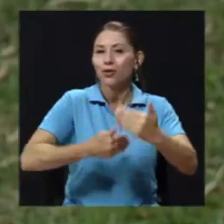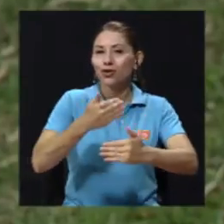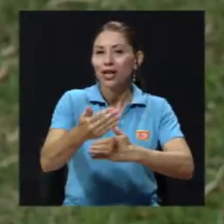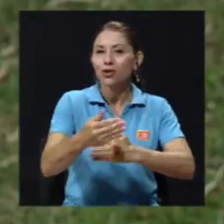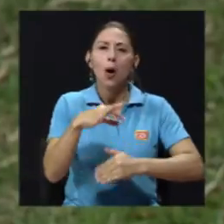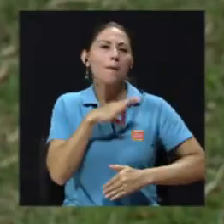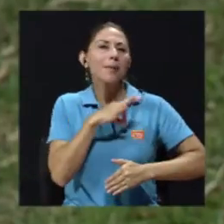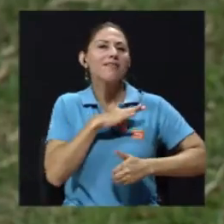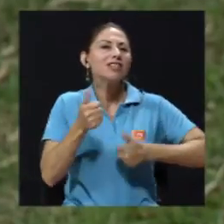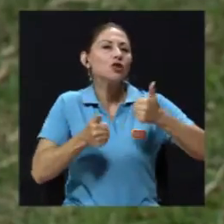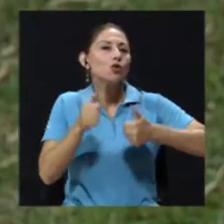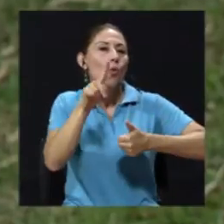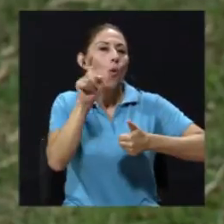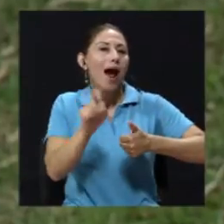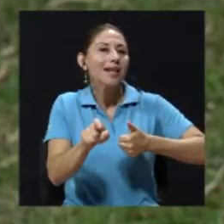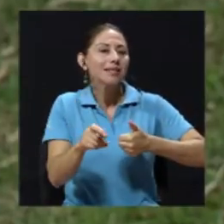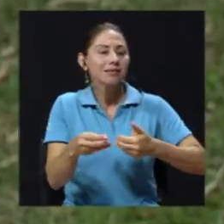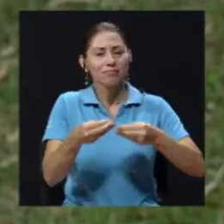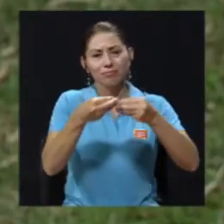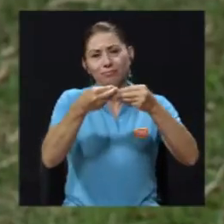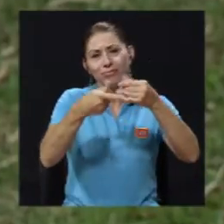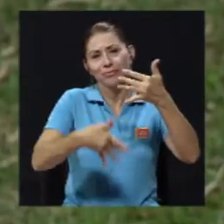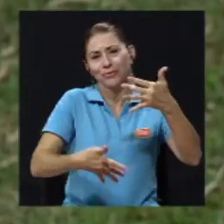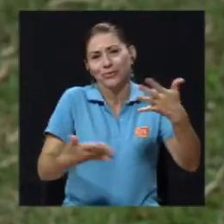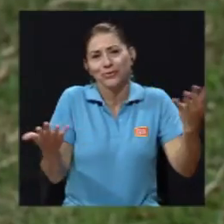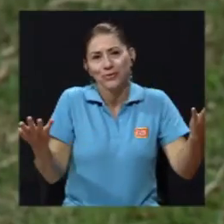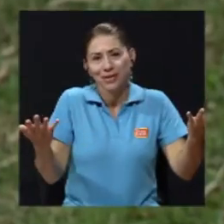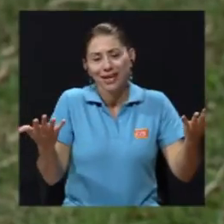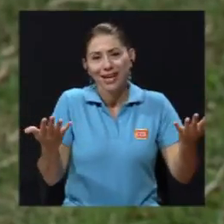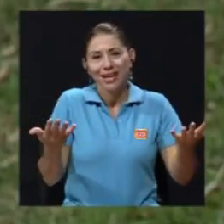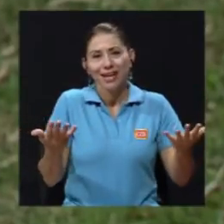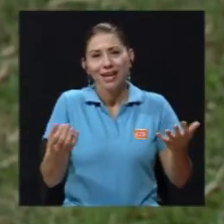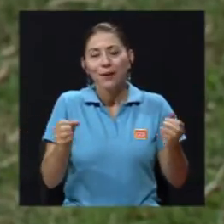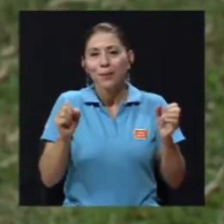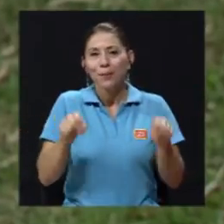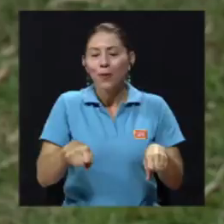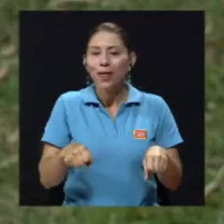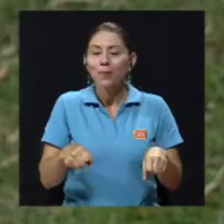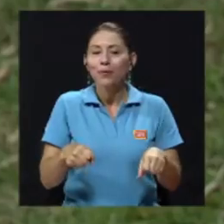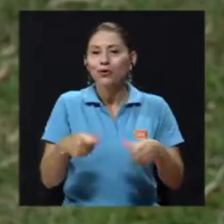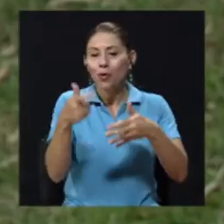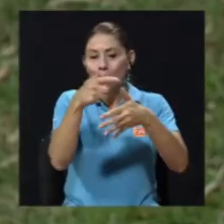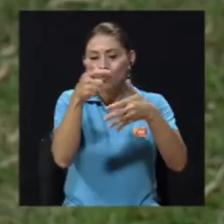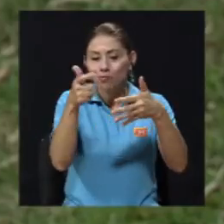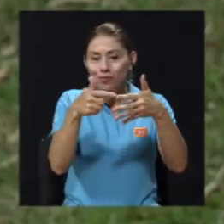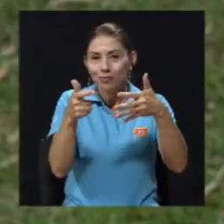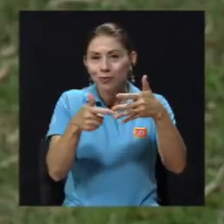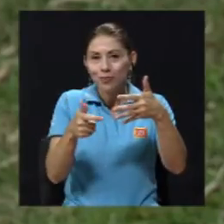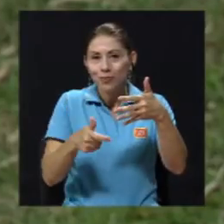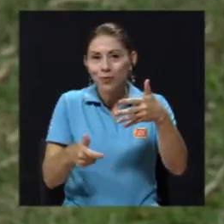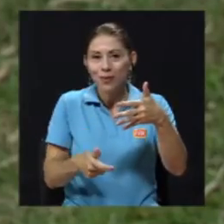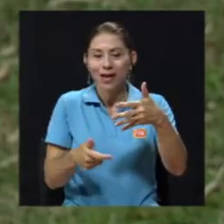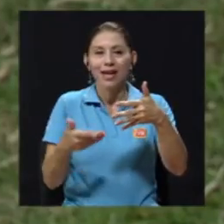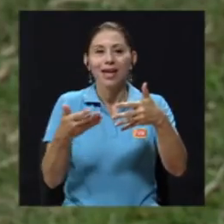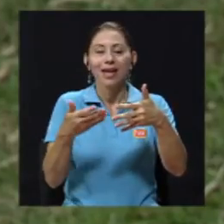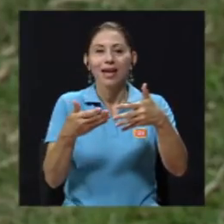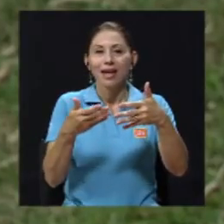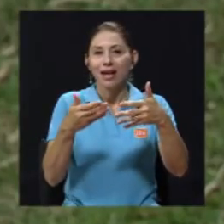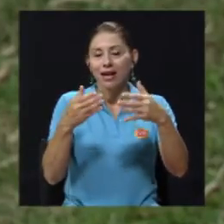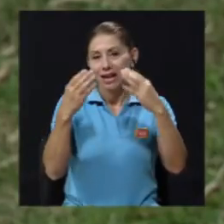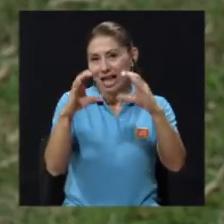podemos decir? Pues es múltiples beneficios, los podemos ordenar o